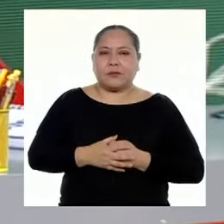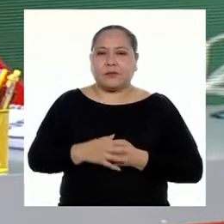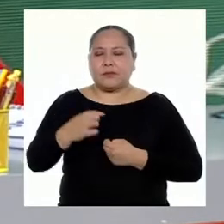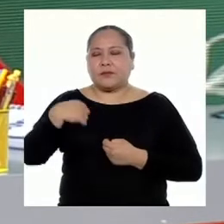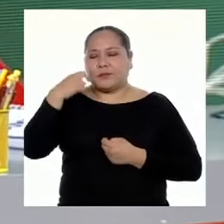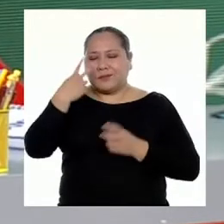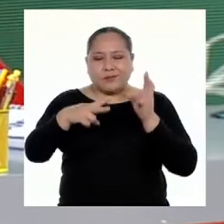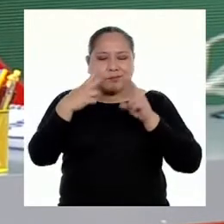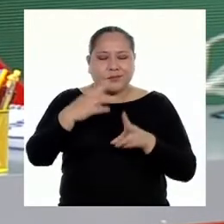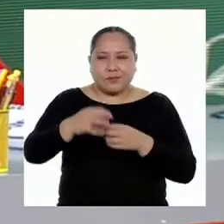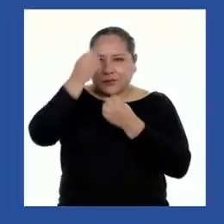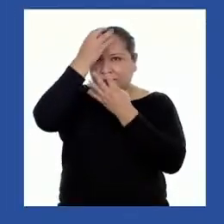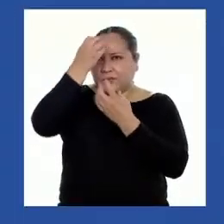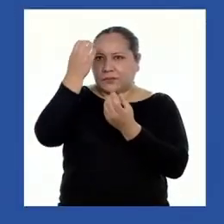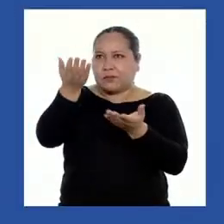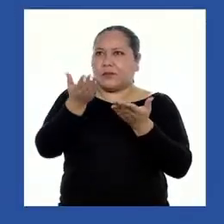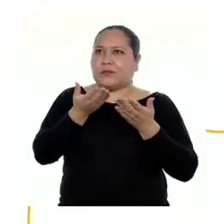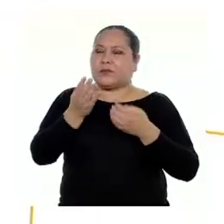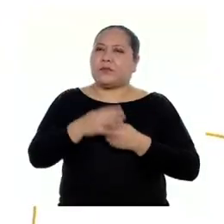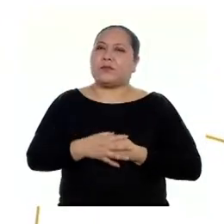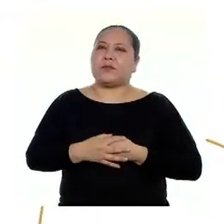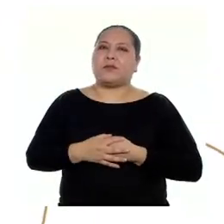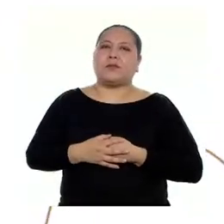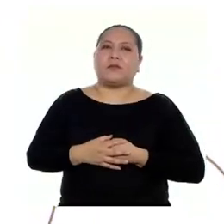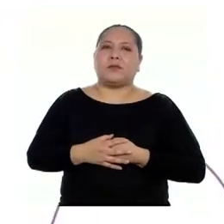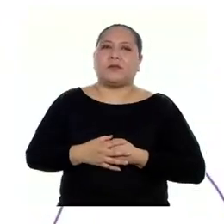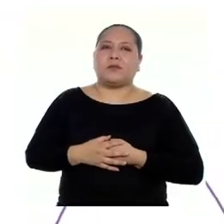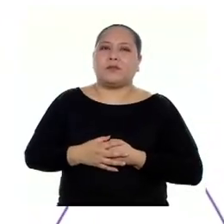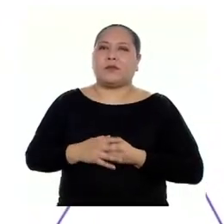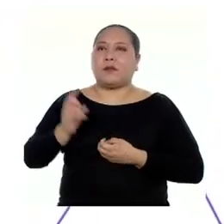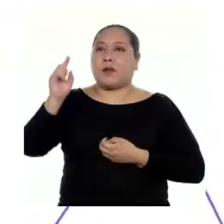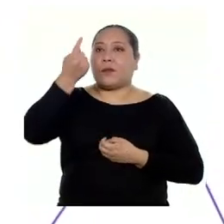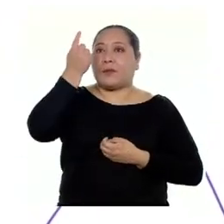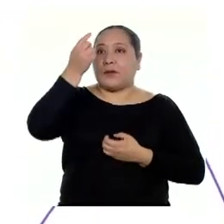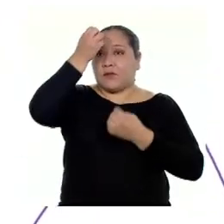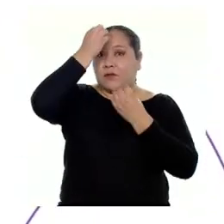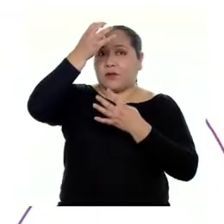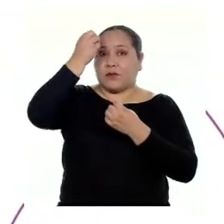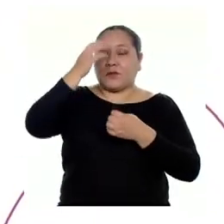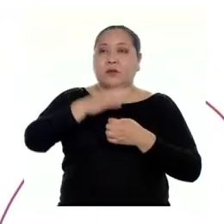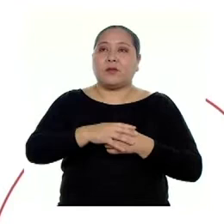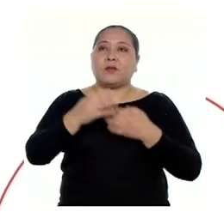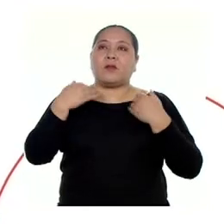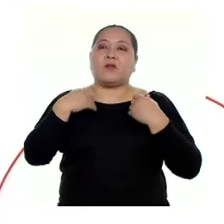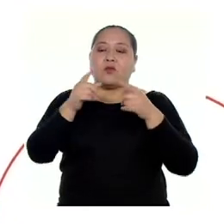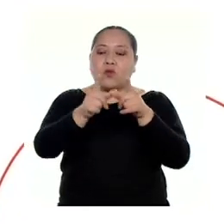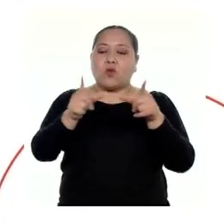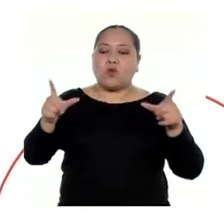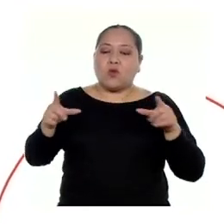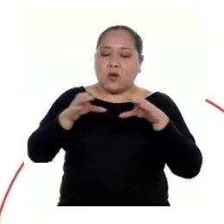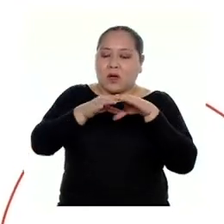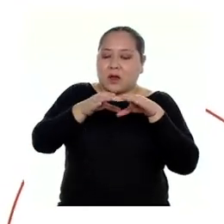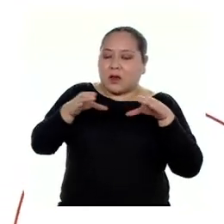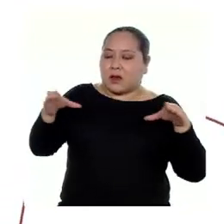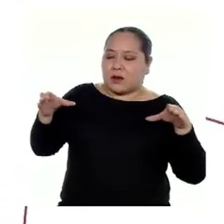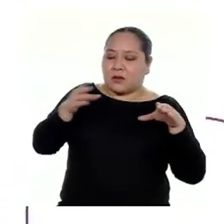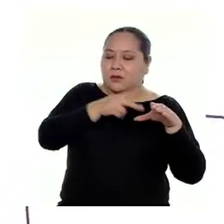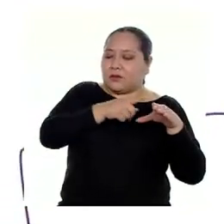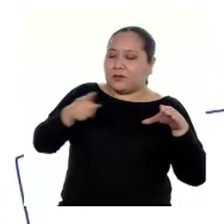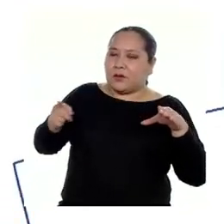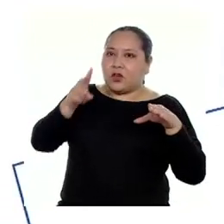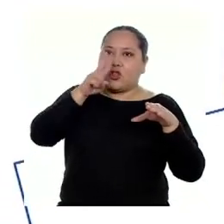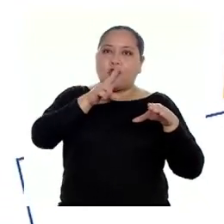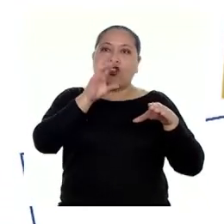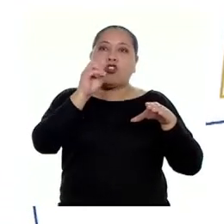Considerar los datos que tenemos, profesora. Nuestro primer dato es que tenemos un terreno rectangular de 200